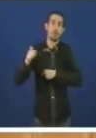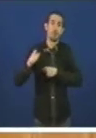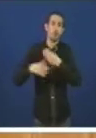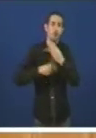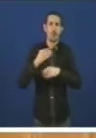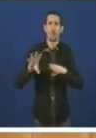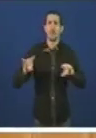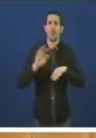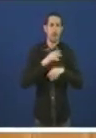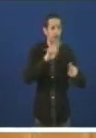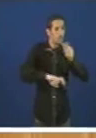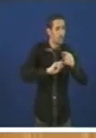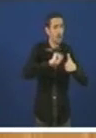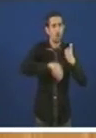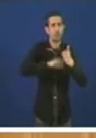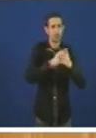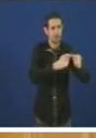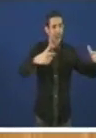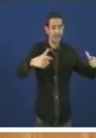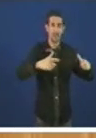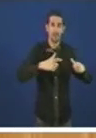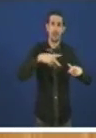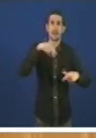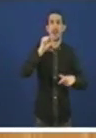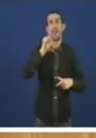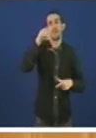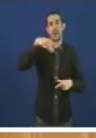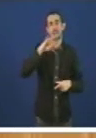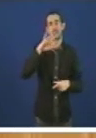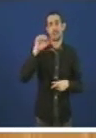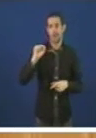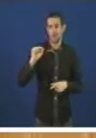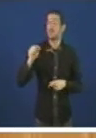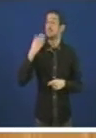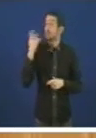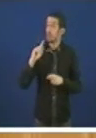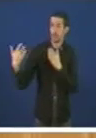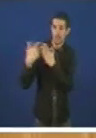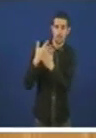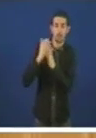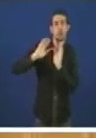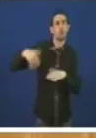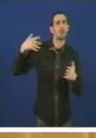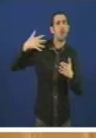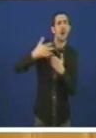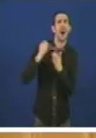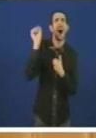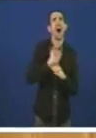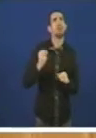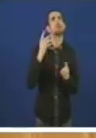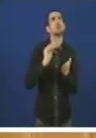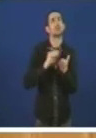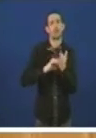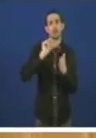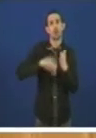de contratos para a Navantia e senón indíqueme vostede cales se firmaron nos últimos anos calaron